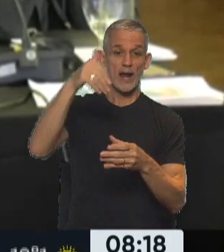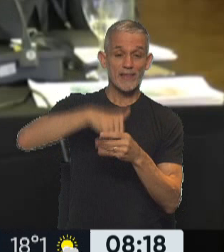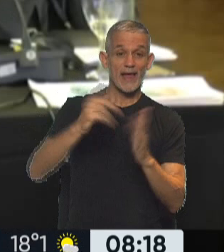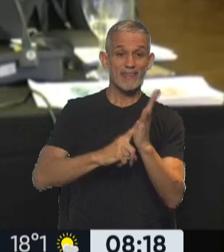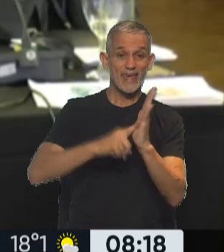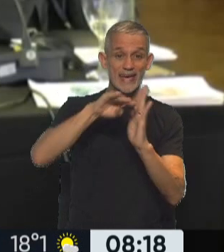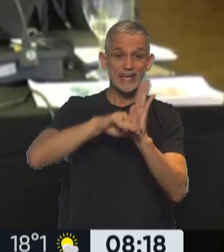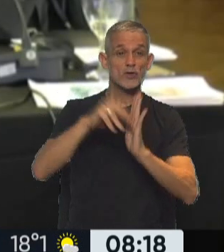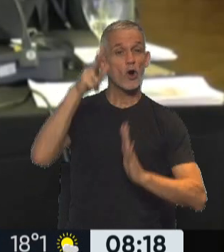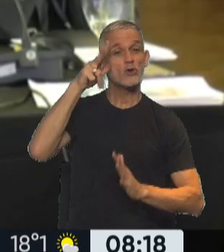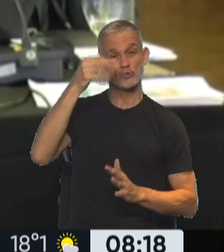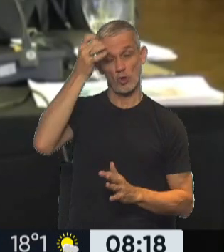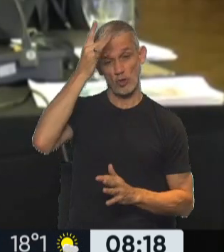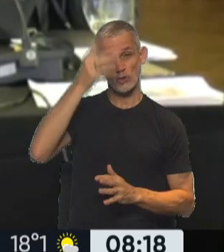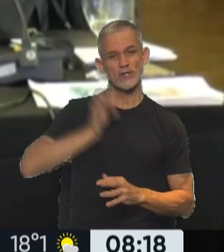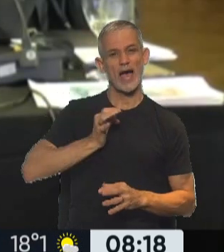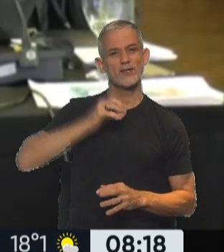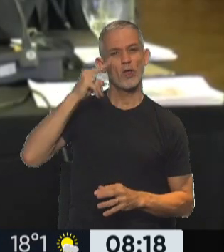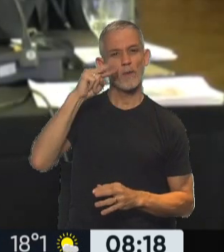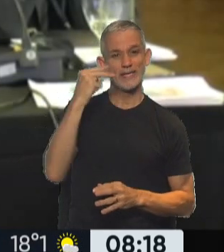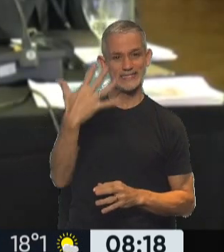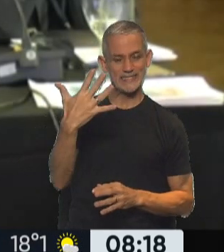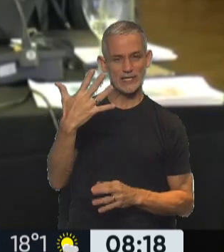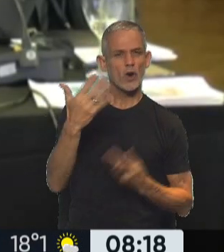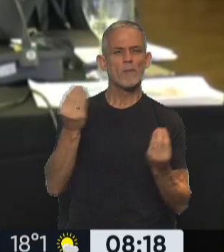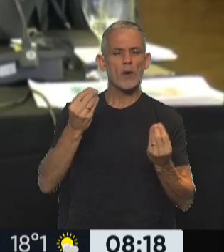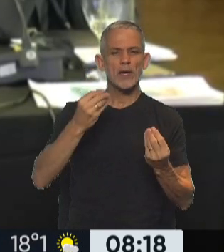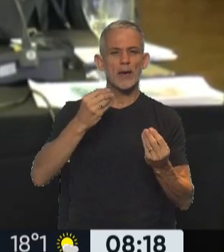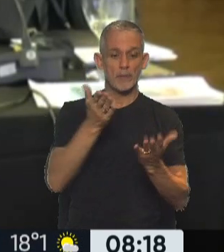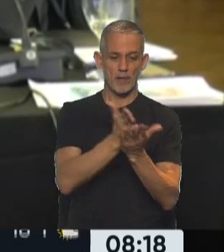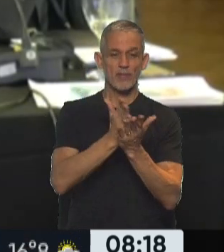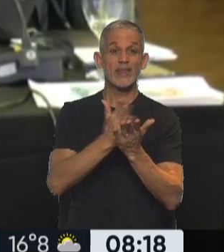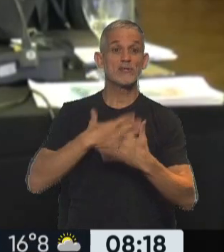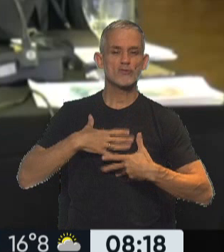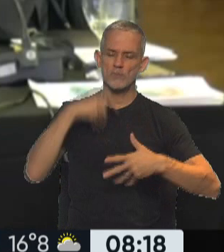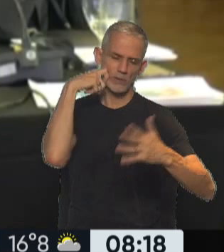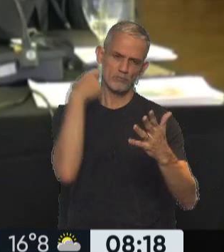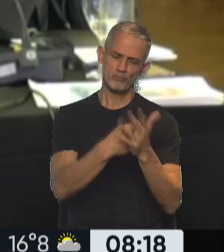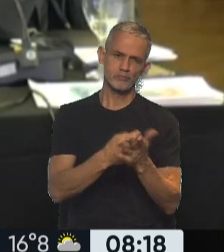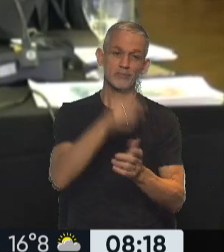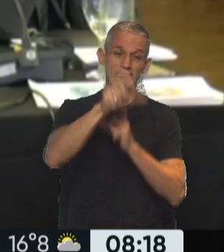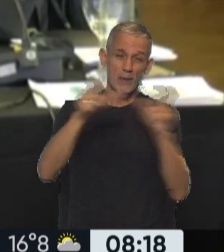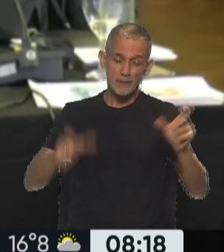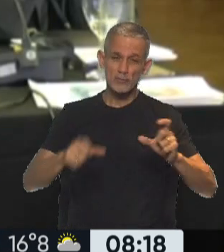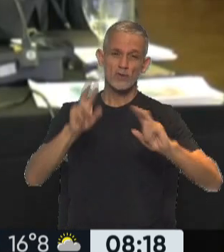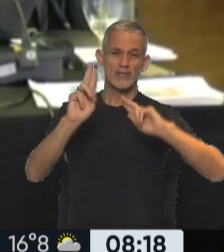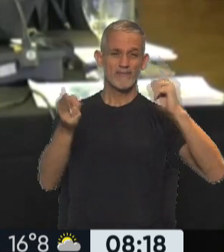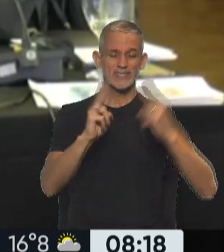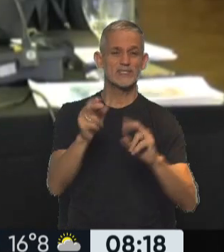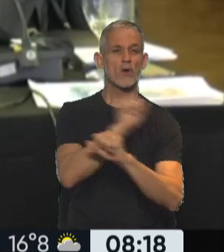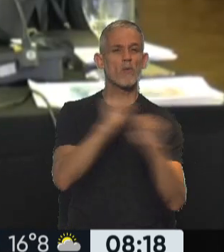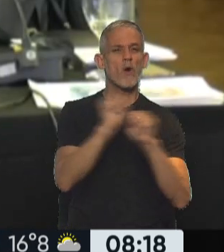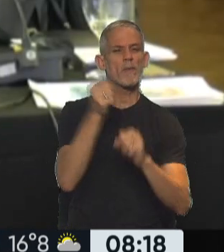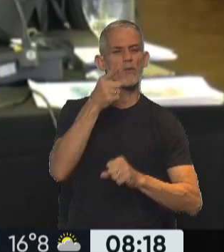Decreto 812 del 2005 por la violación a los derechos humanos de las víctimas del atentado